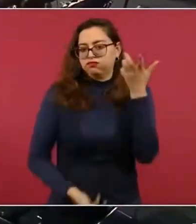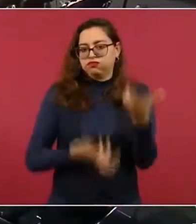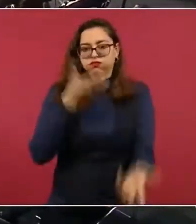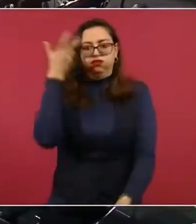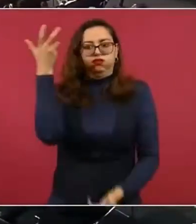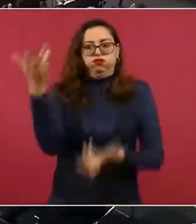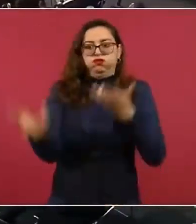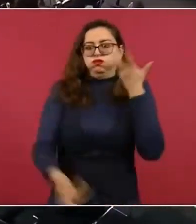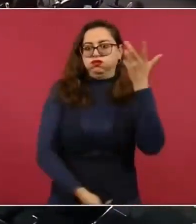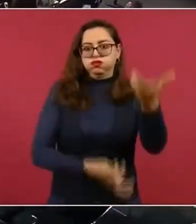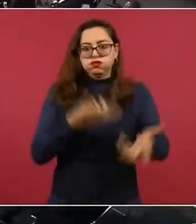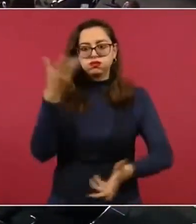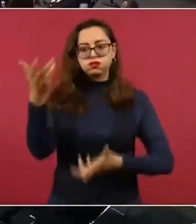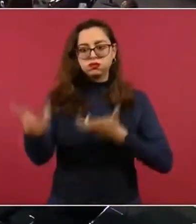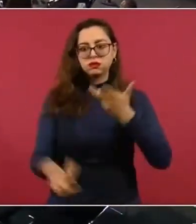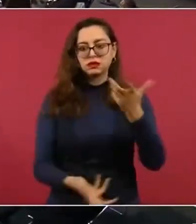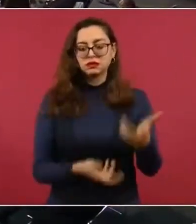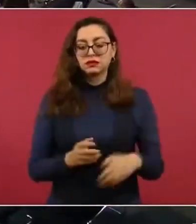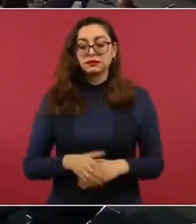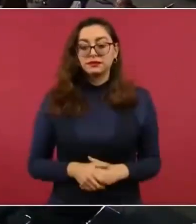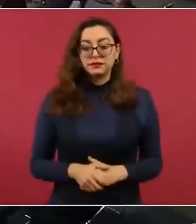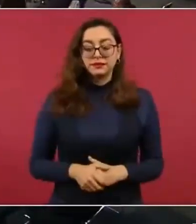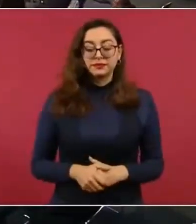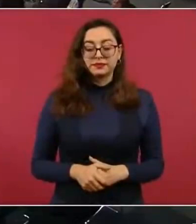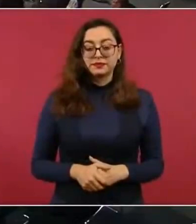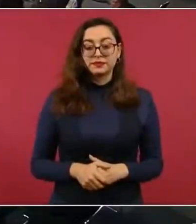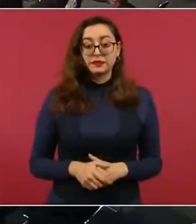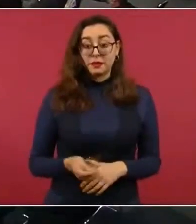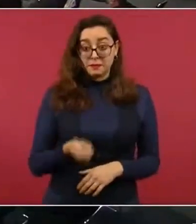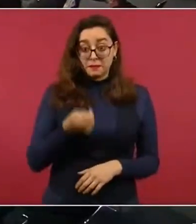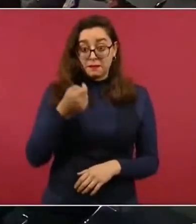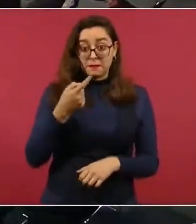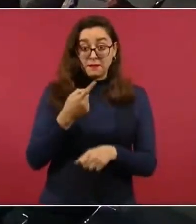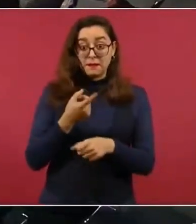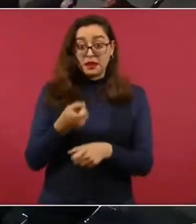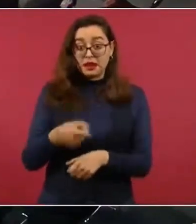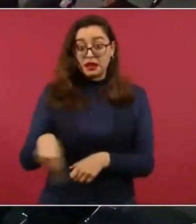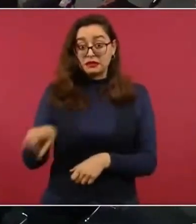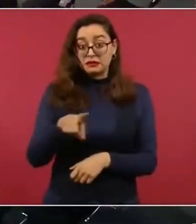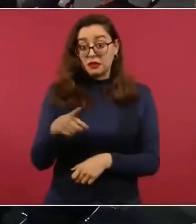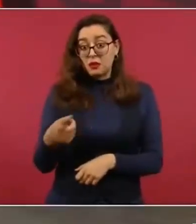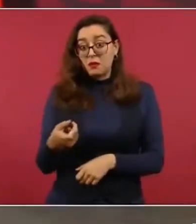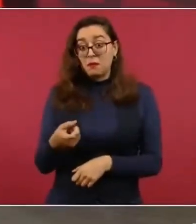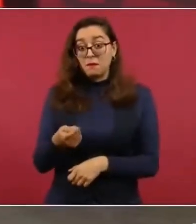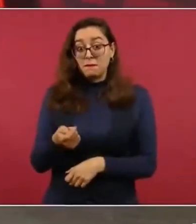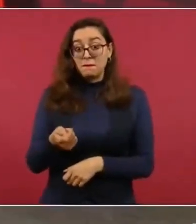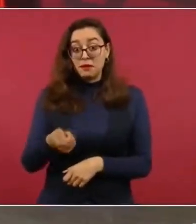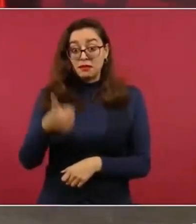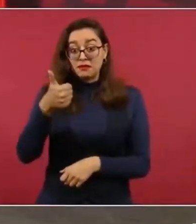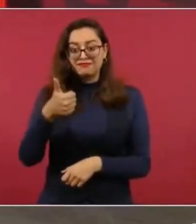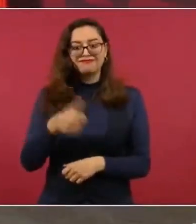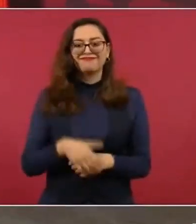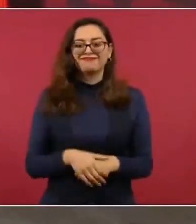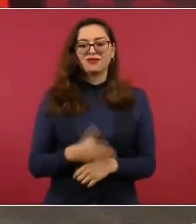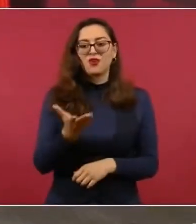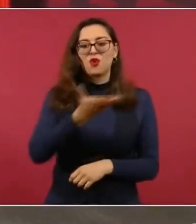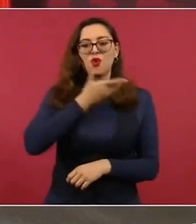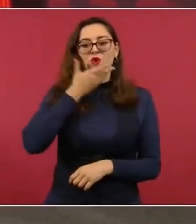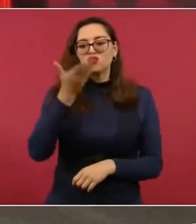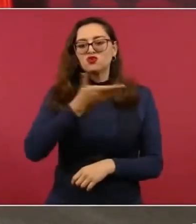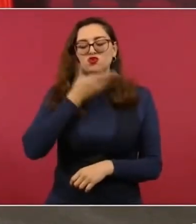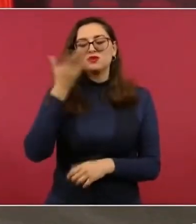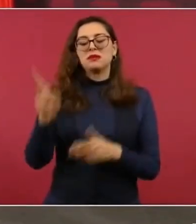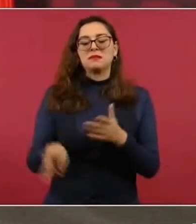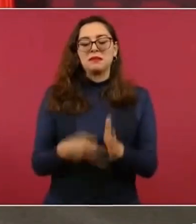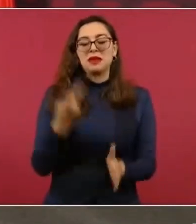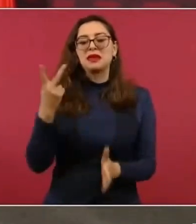accidente. Pero no era el único caso, se practicaba mucho en otros lados,